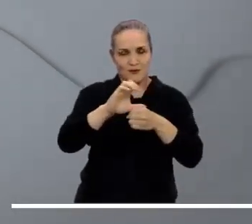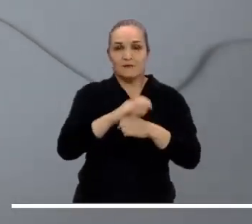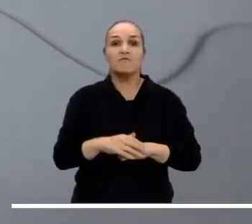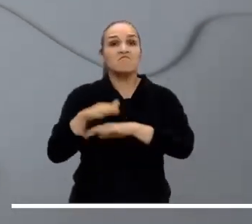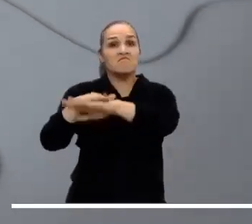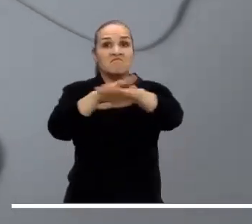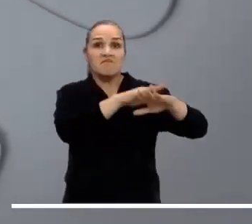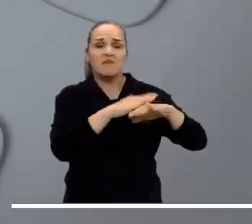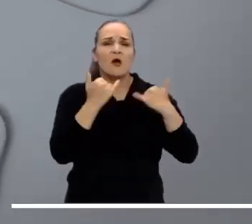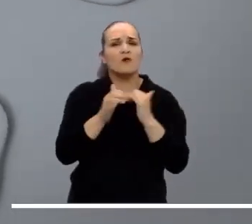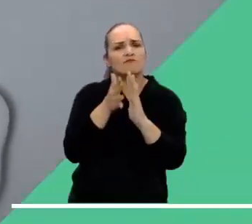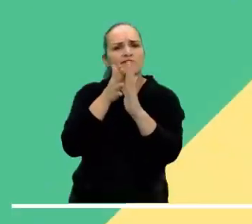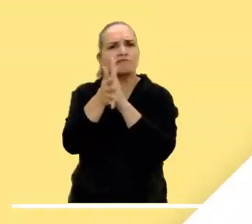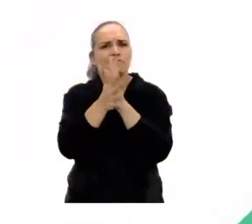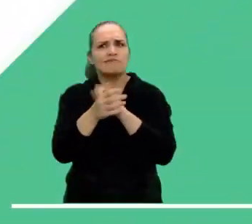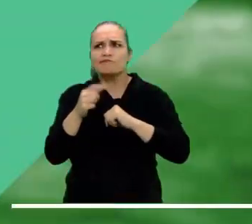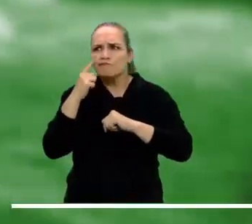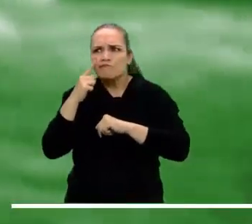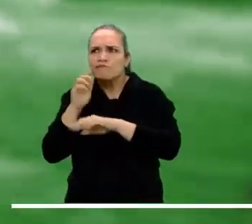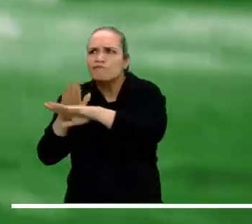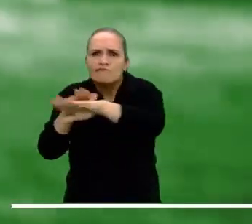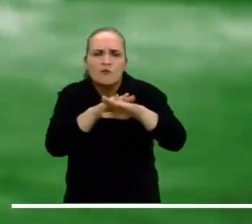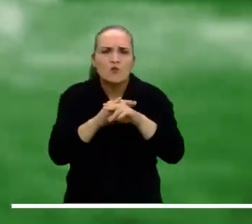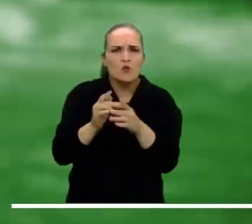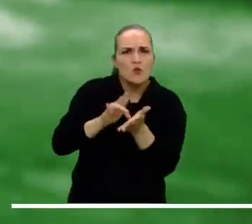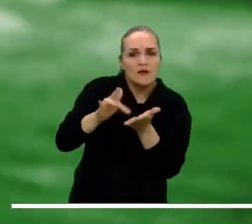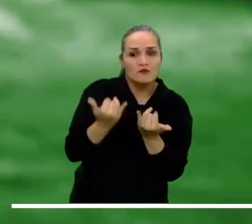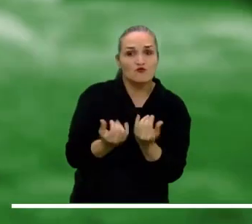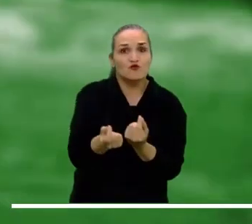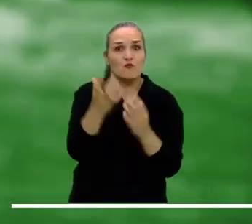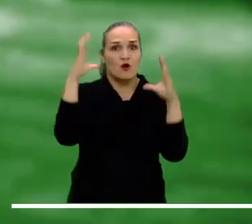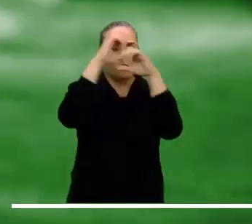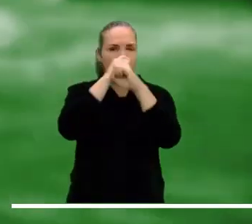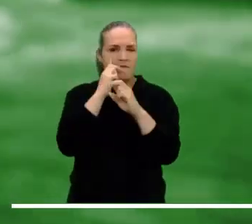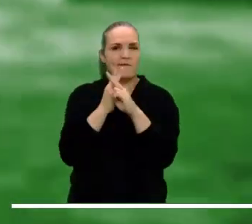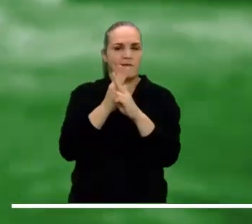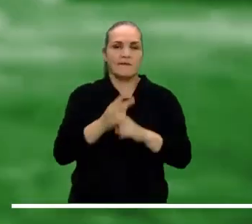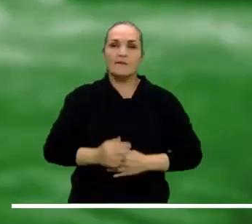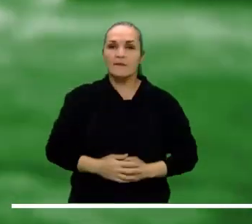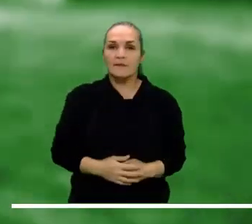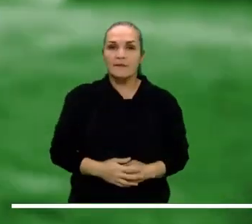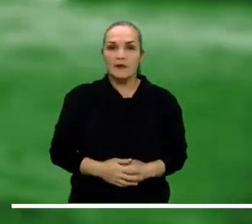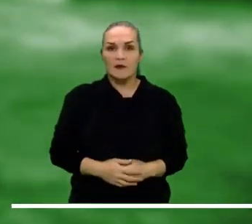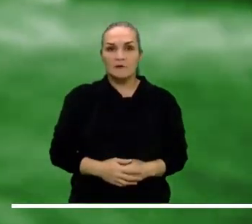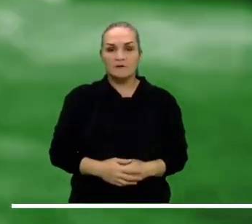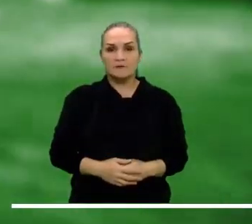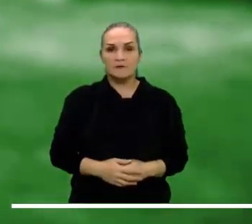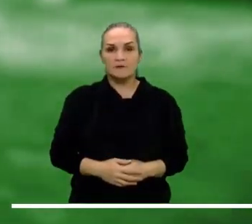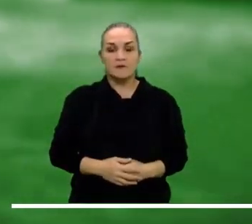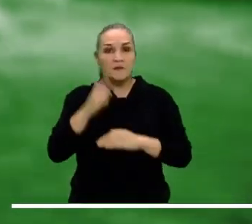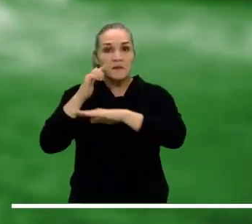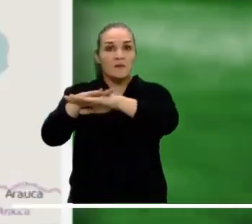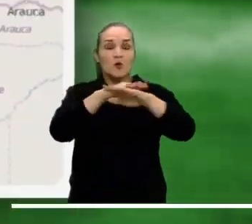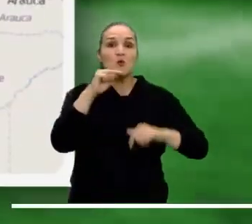seco a la ciudad. Los invitamos a conocer las diferentes alertas que se activan para esta noche.